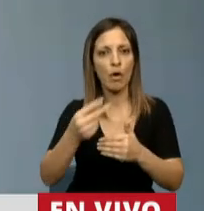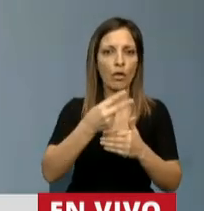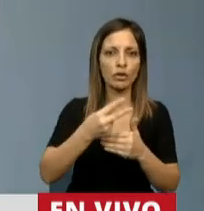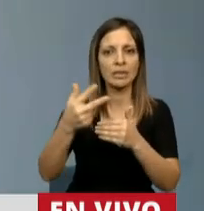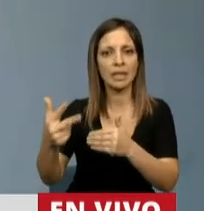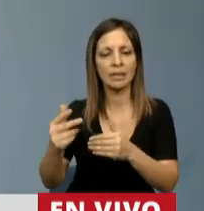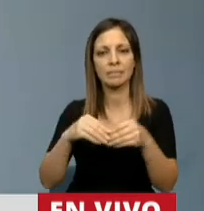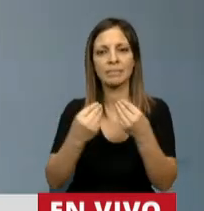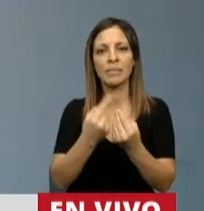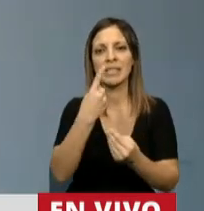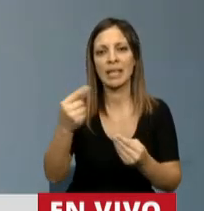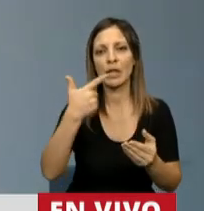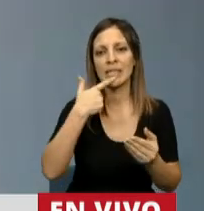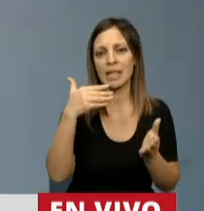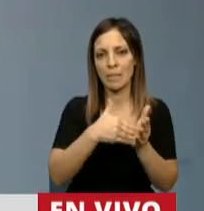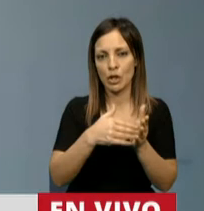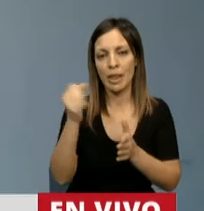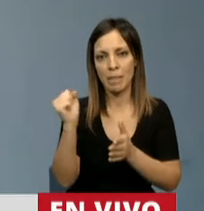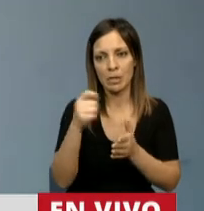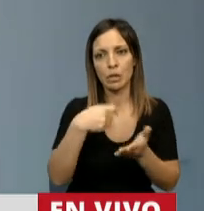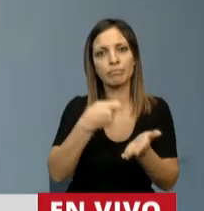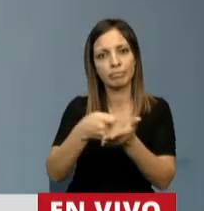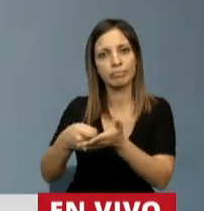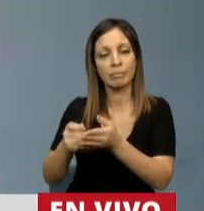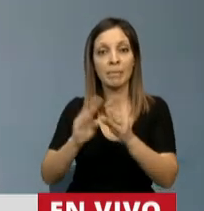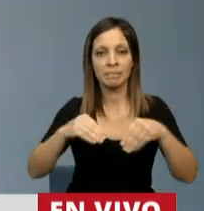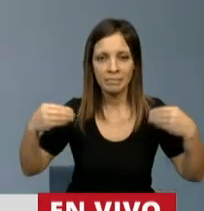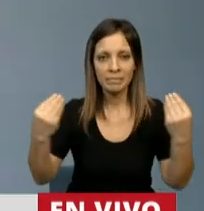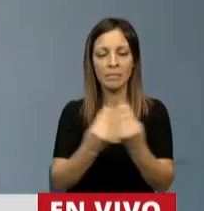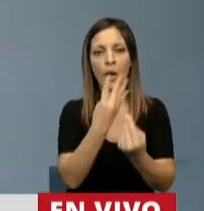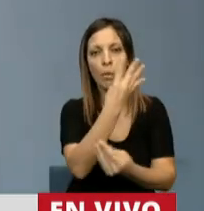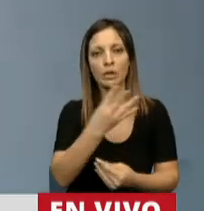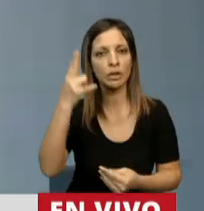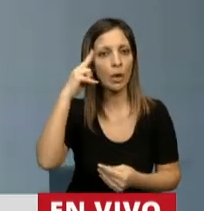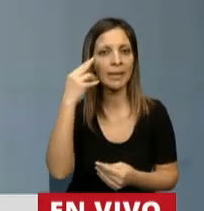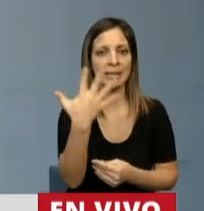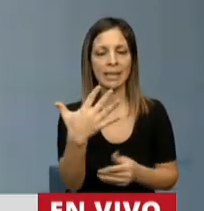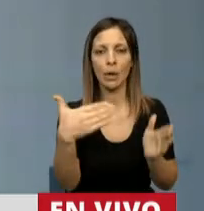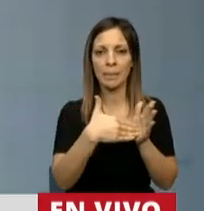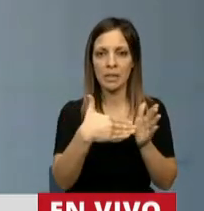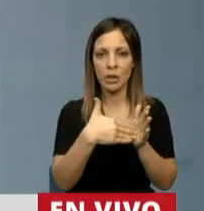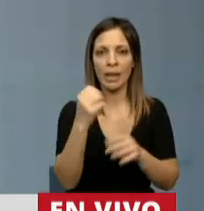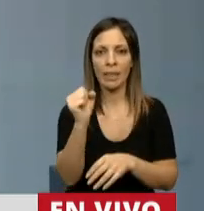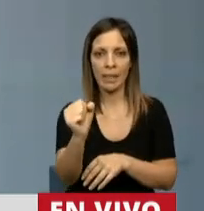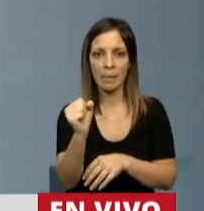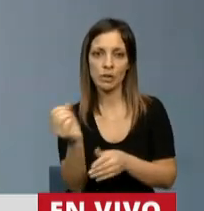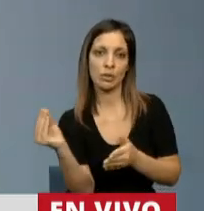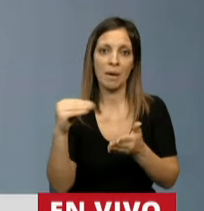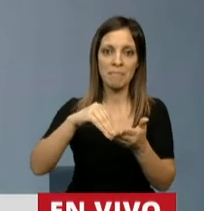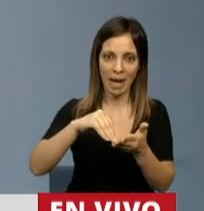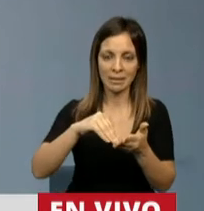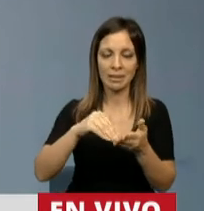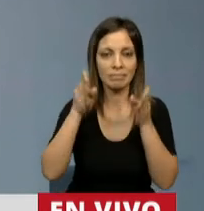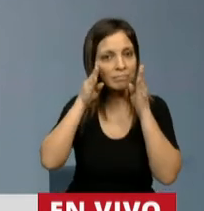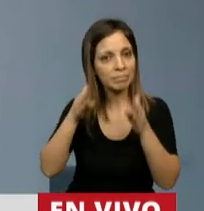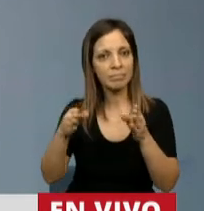117 millones. Son en definitiva 495 millones de pesos más en